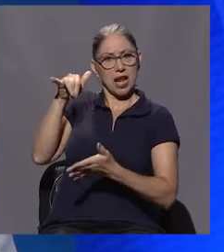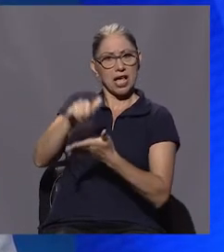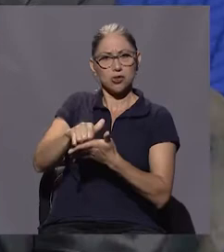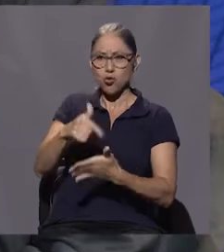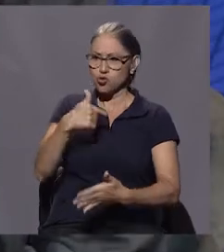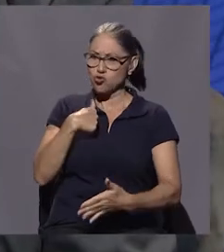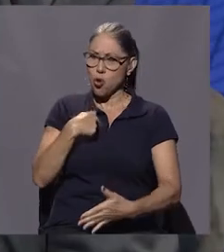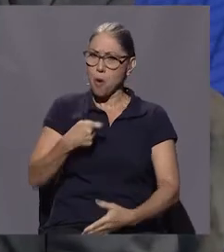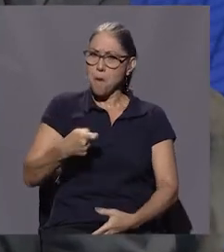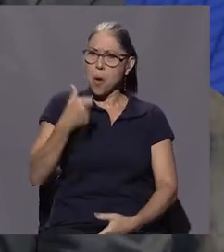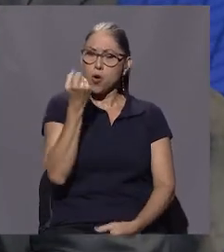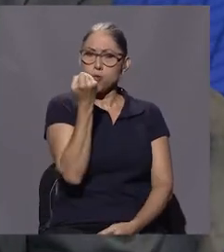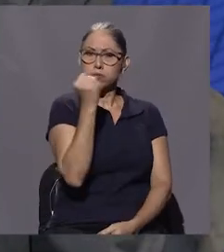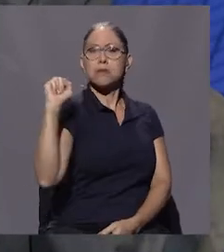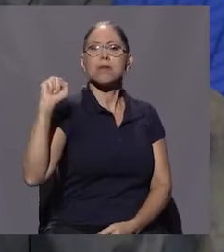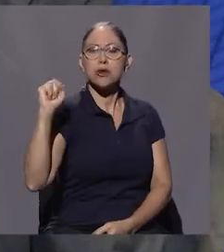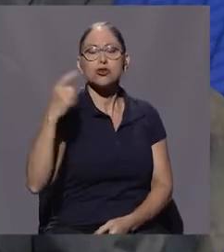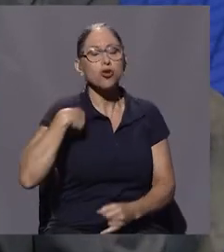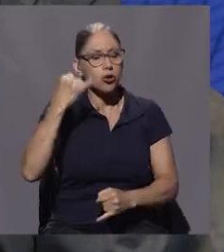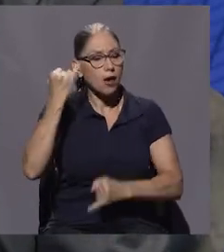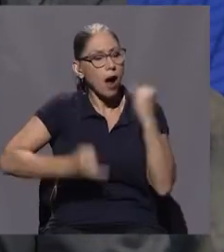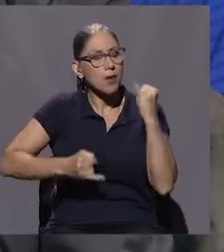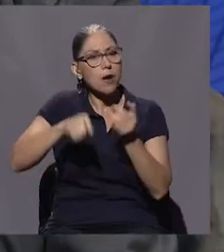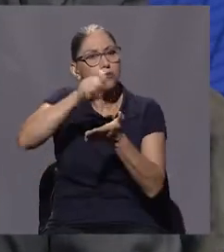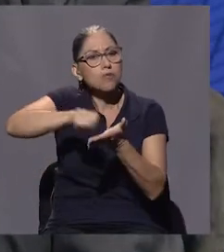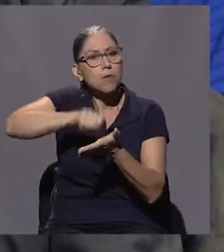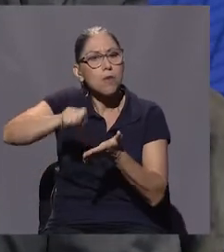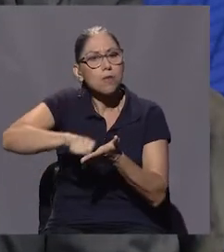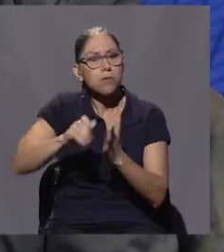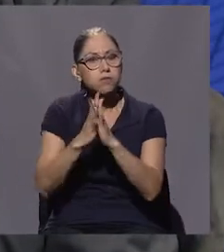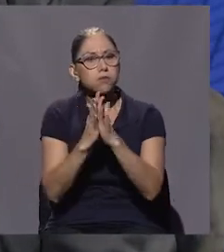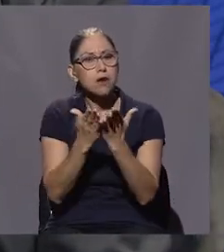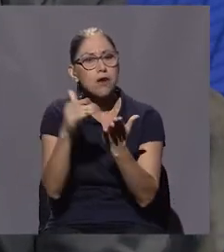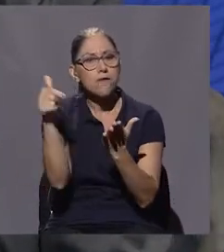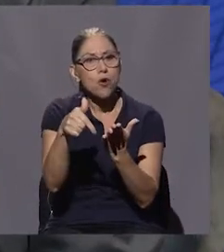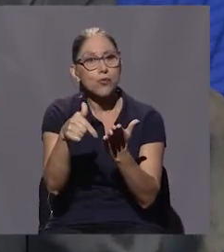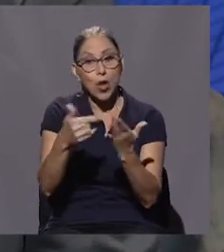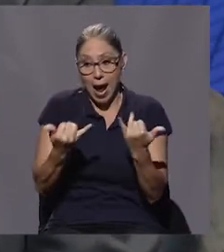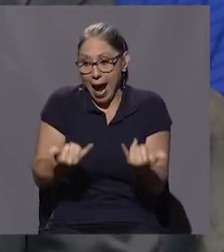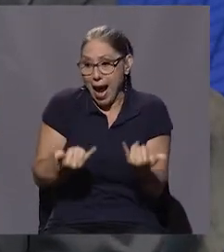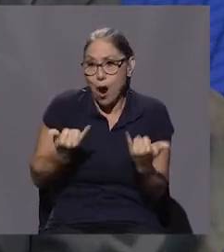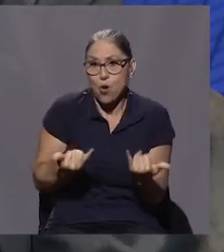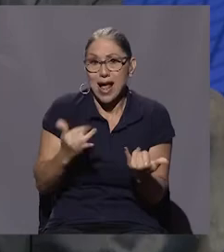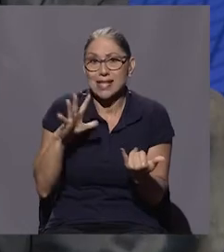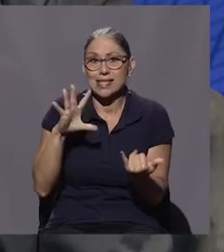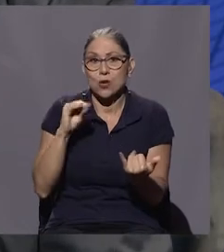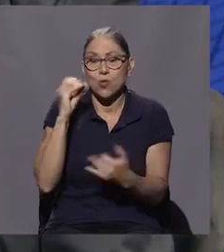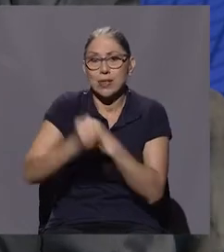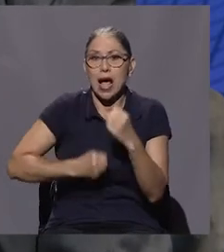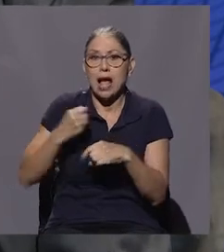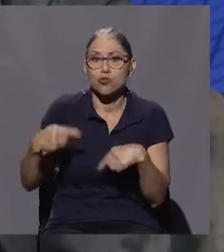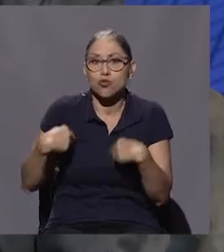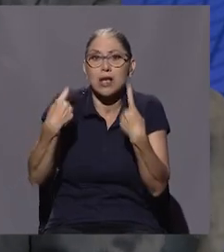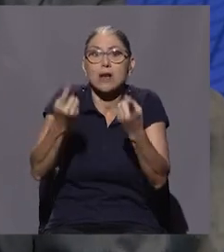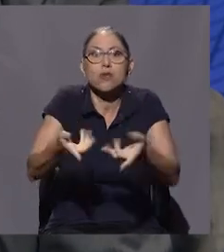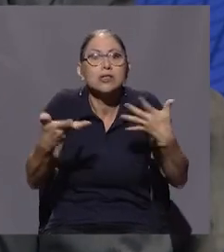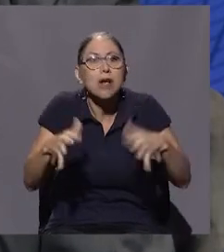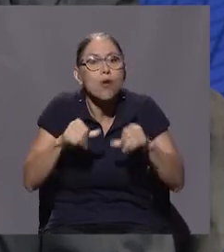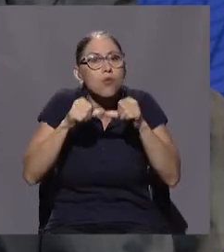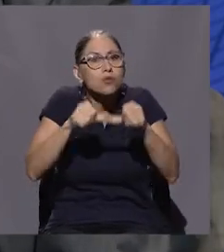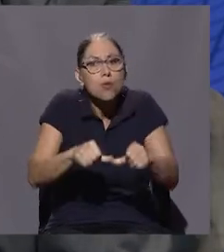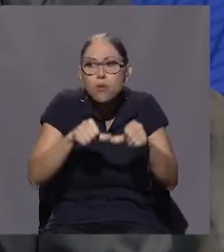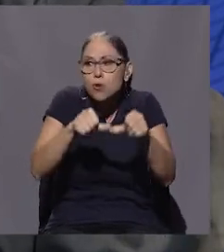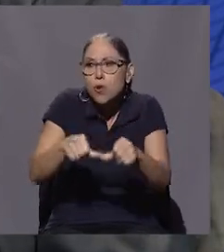que tengo me revelé y terminé haciendo el libro, que todavía hoy, 50 años después, se sigue editando y está en